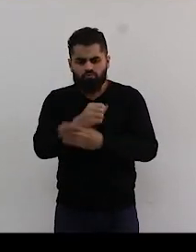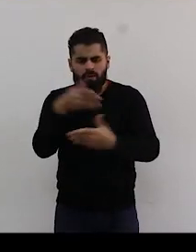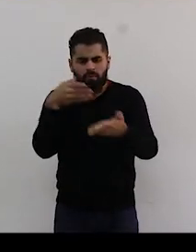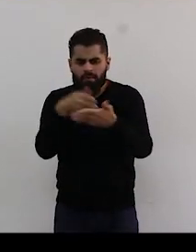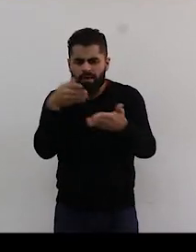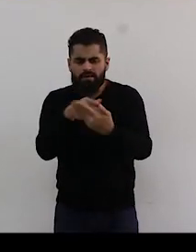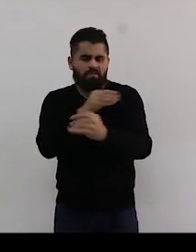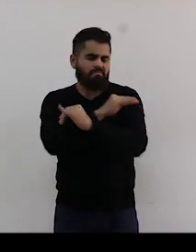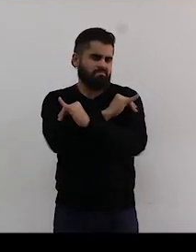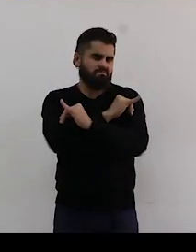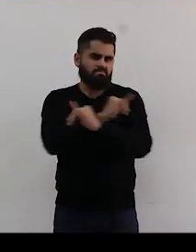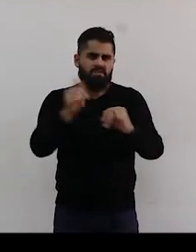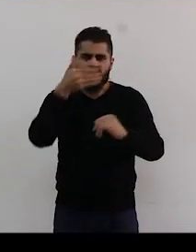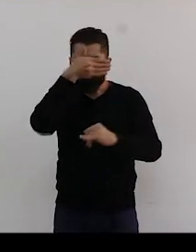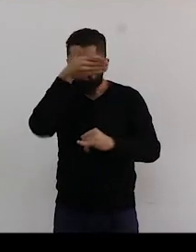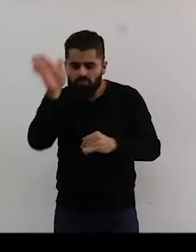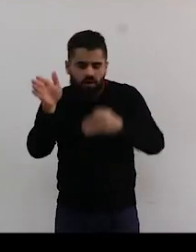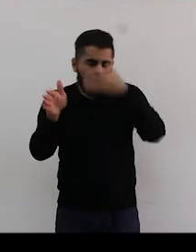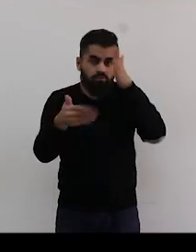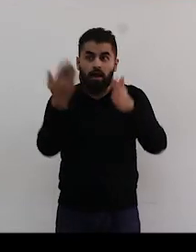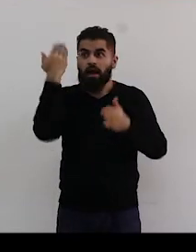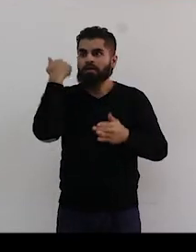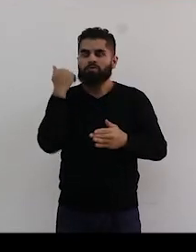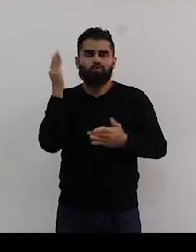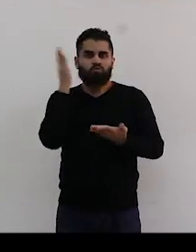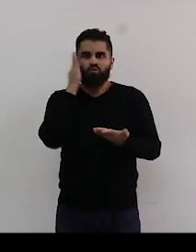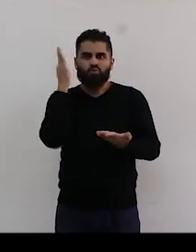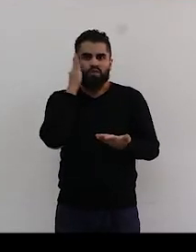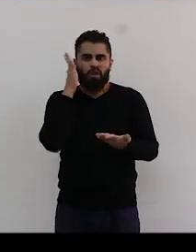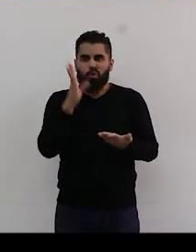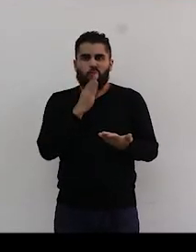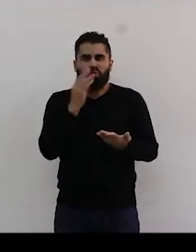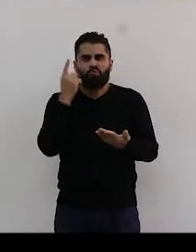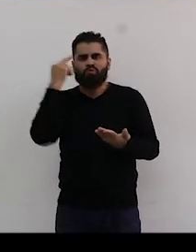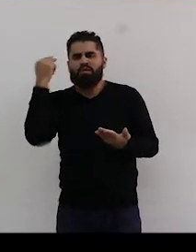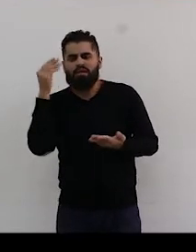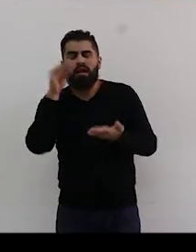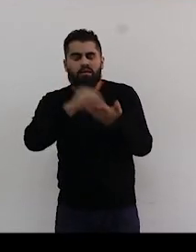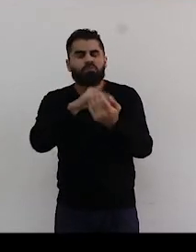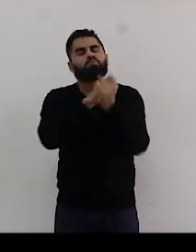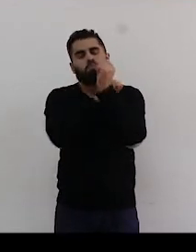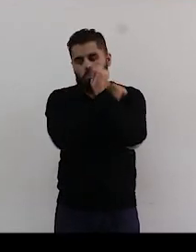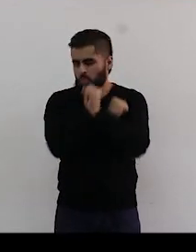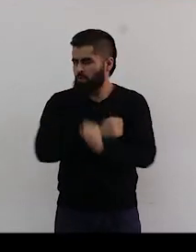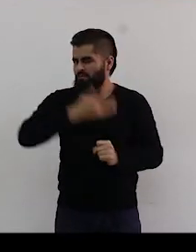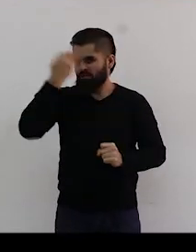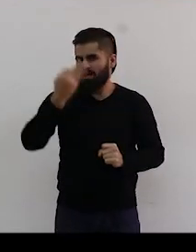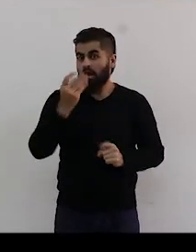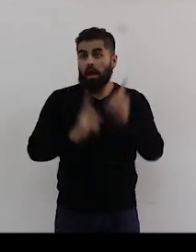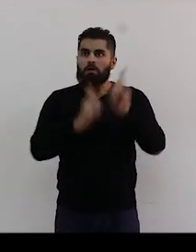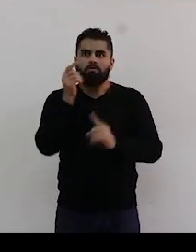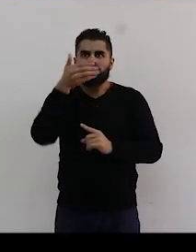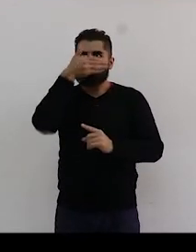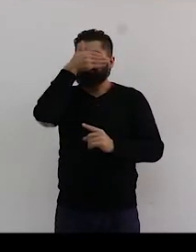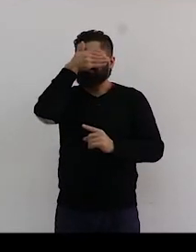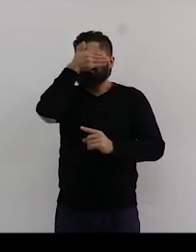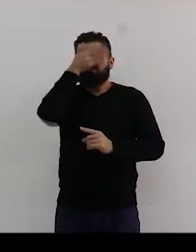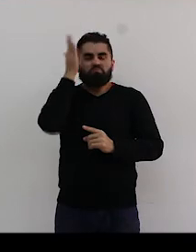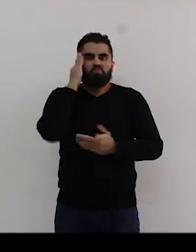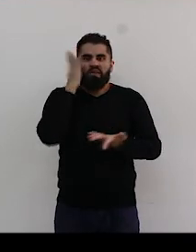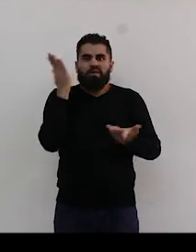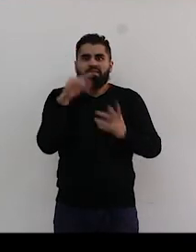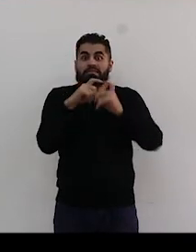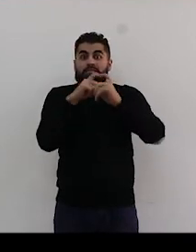eliminar y vencer barreras que antes ni siquiera uno se imaginaba, si idealizaba, si se podía hacer. ¿Por qué? Porque no